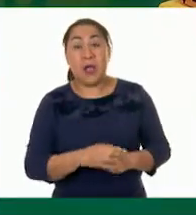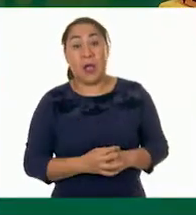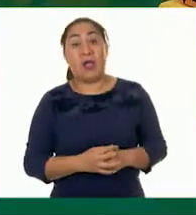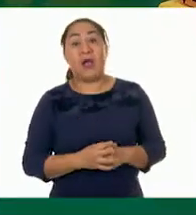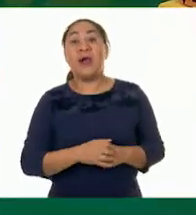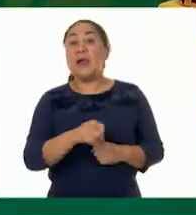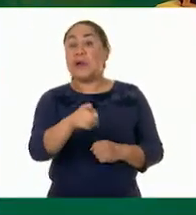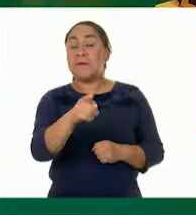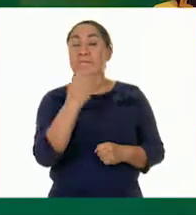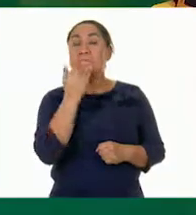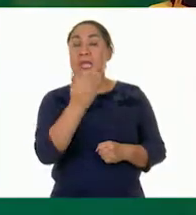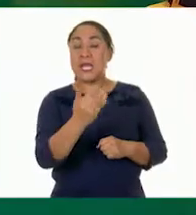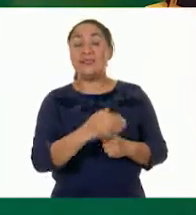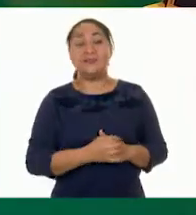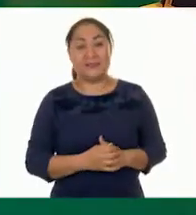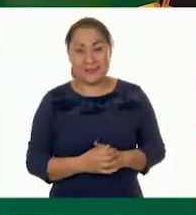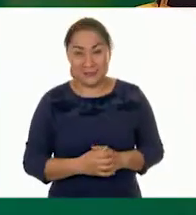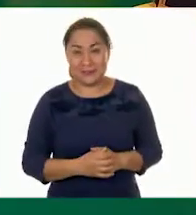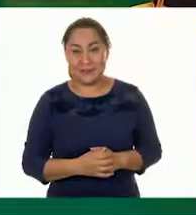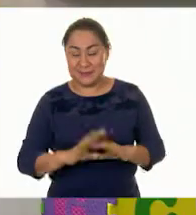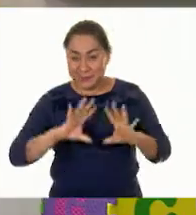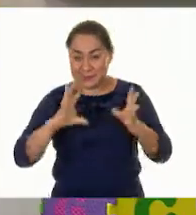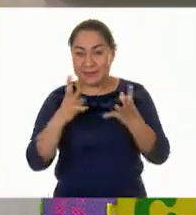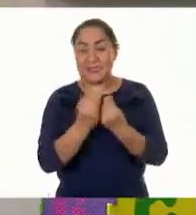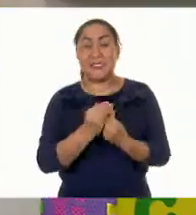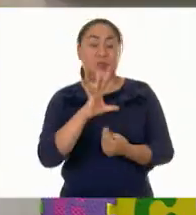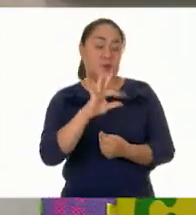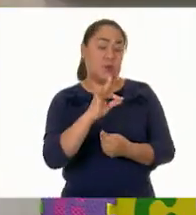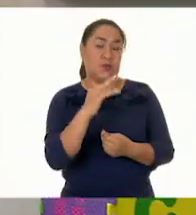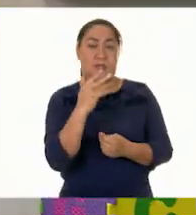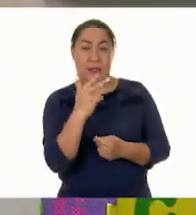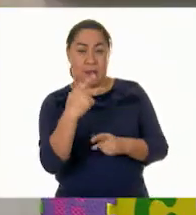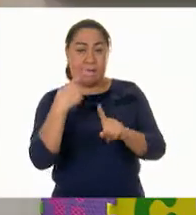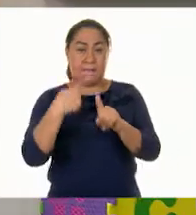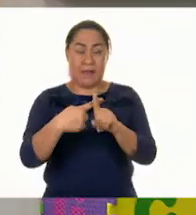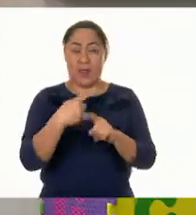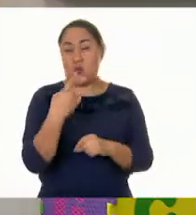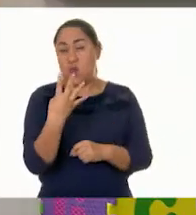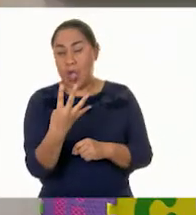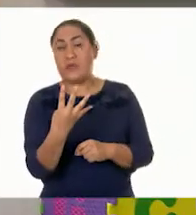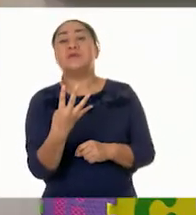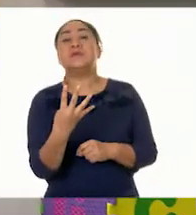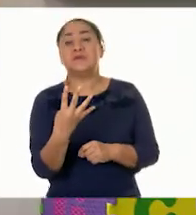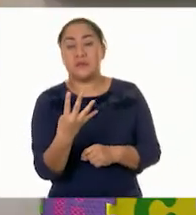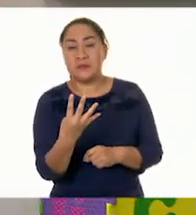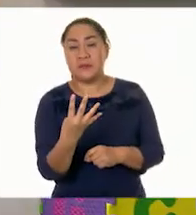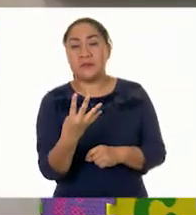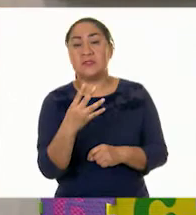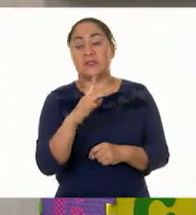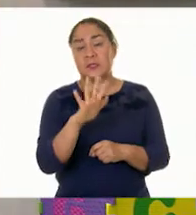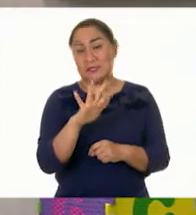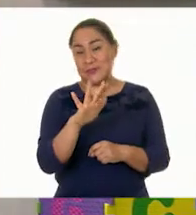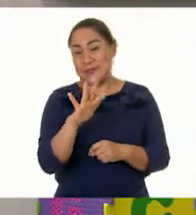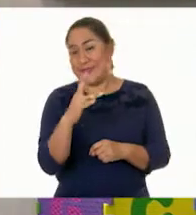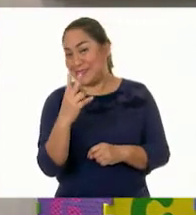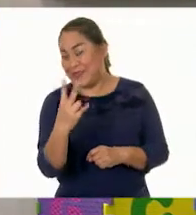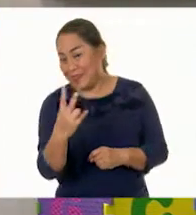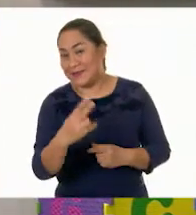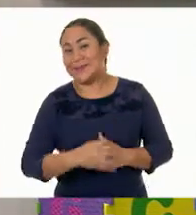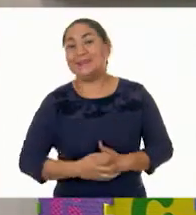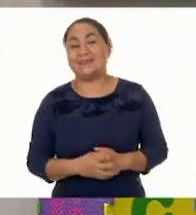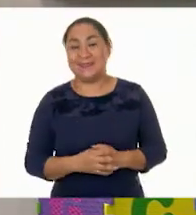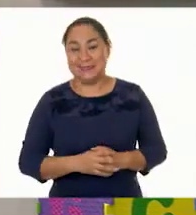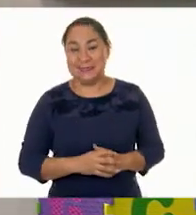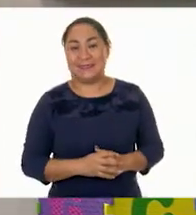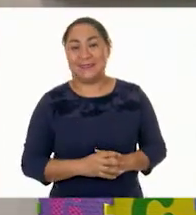Muy bien. Entonces, son cuarenta y ocho más cuatro nos da... Cincuenta y dos. Cincuenta